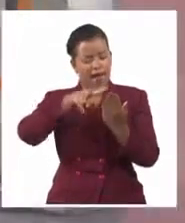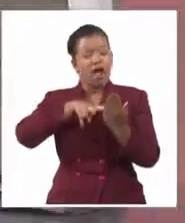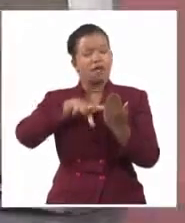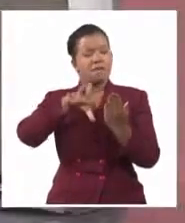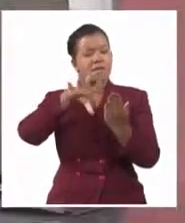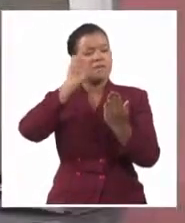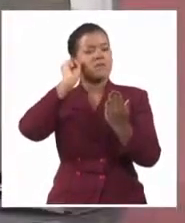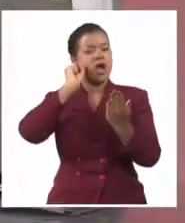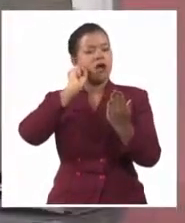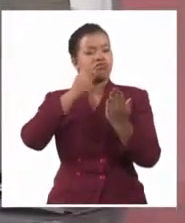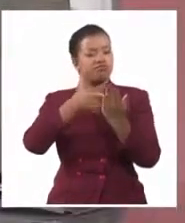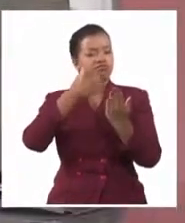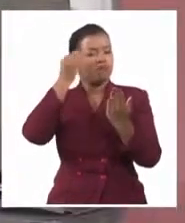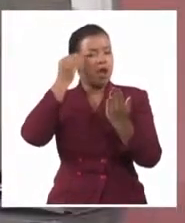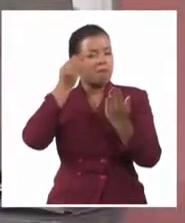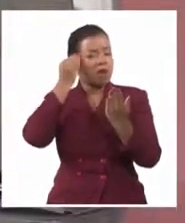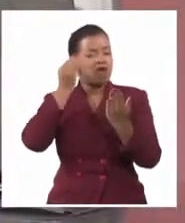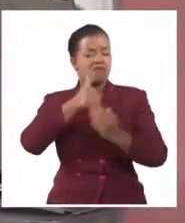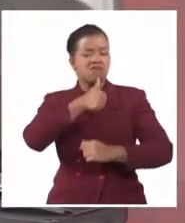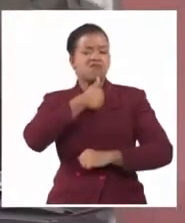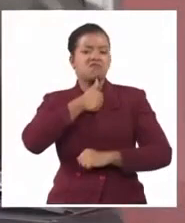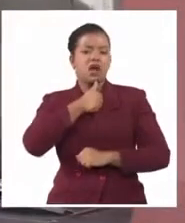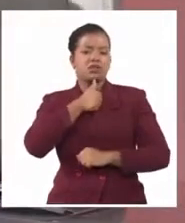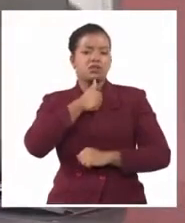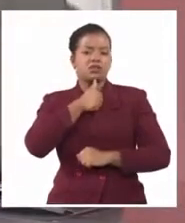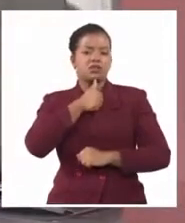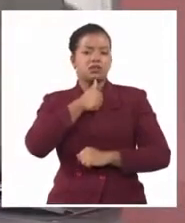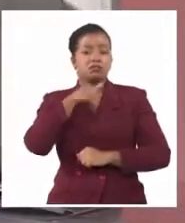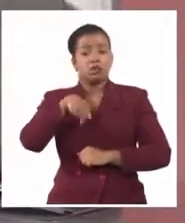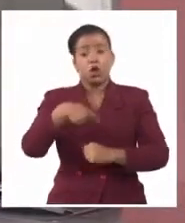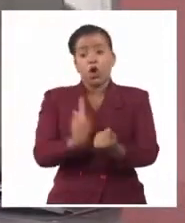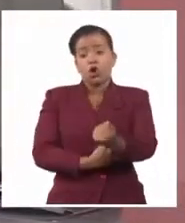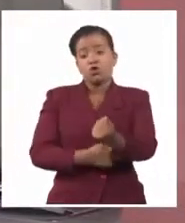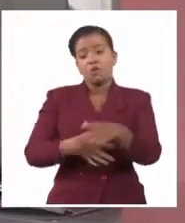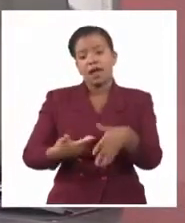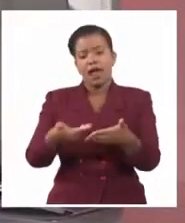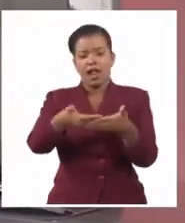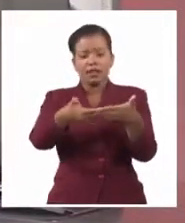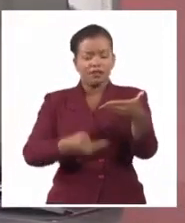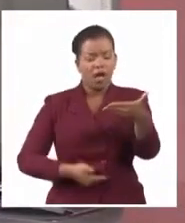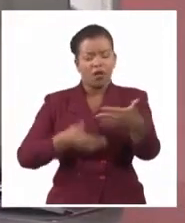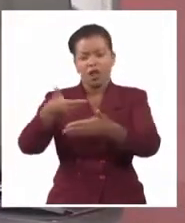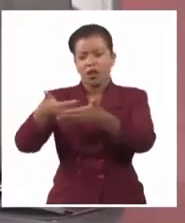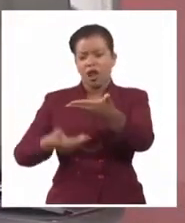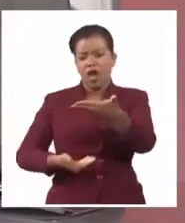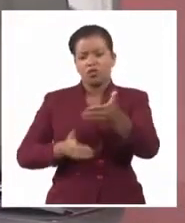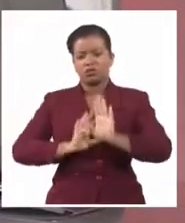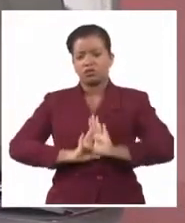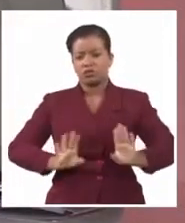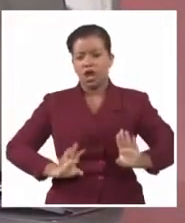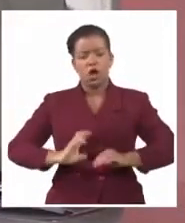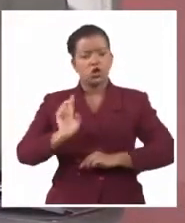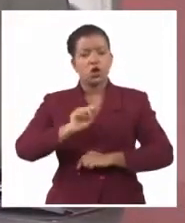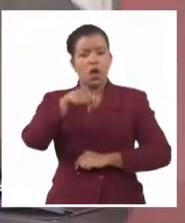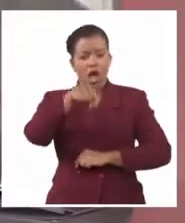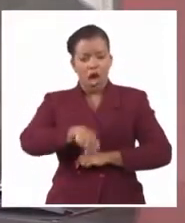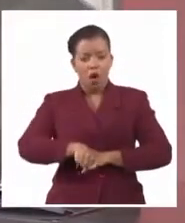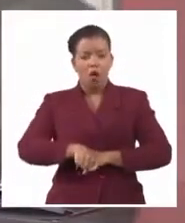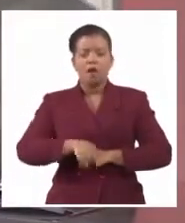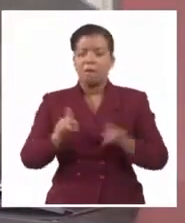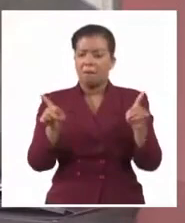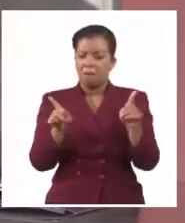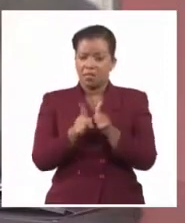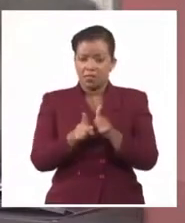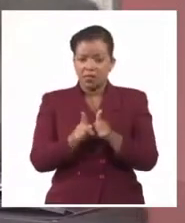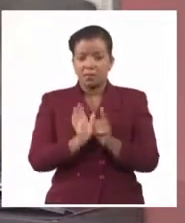hay que avaluarla bien para conocer, porque estamos acostumbrados ahora a un listado y otro listado y ya. Pero no solo no se trata del listado, sino